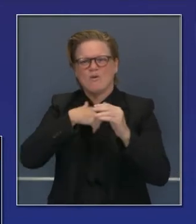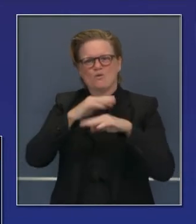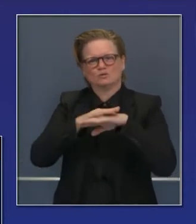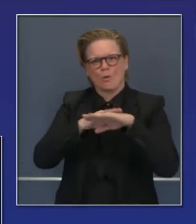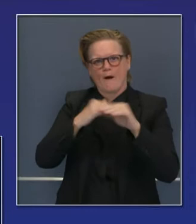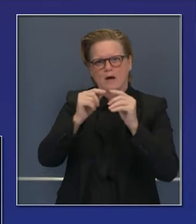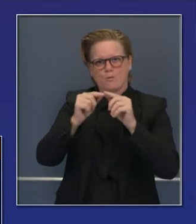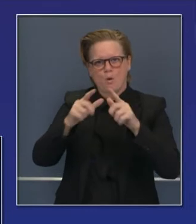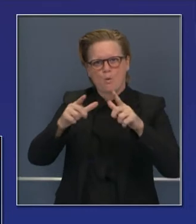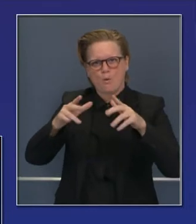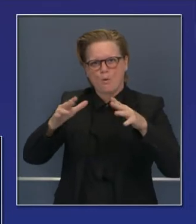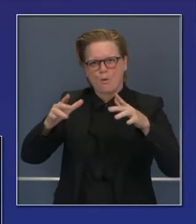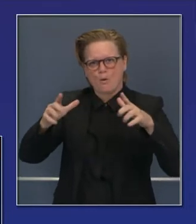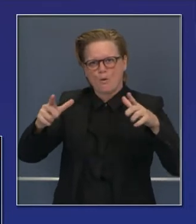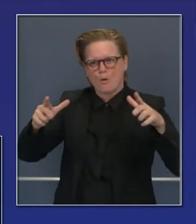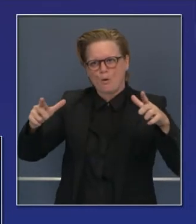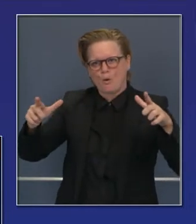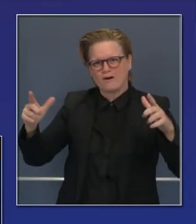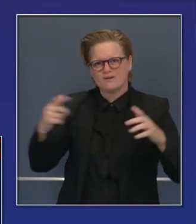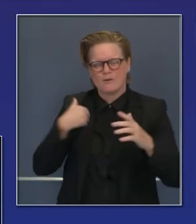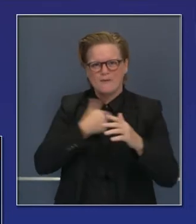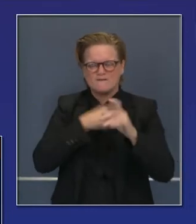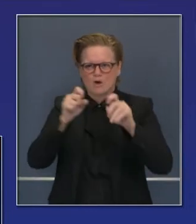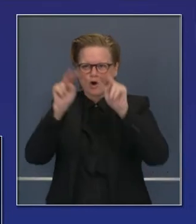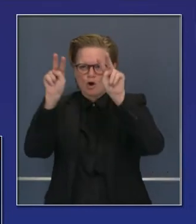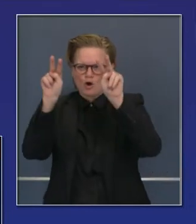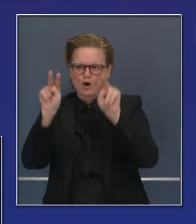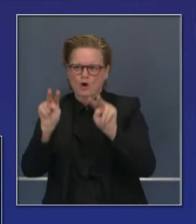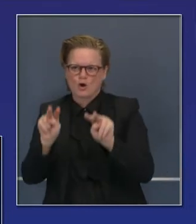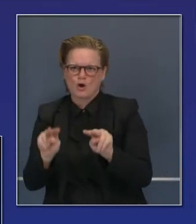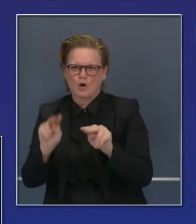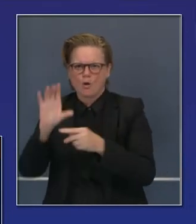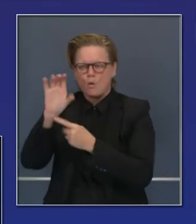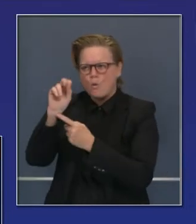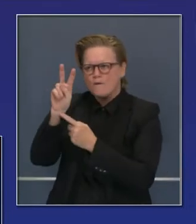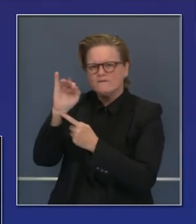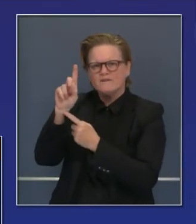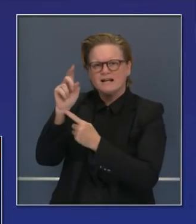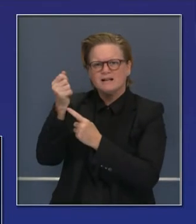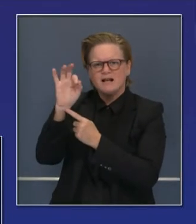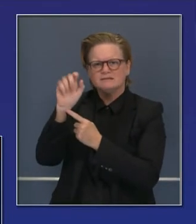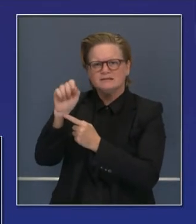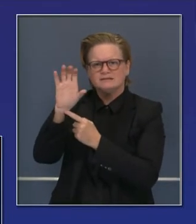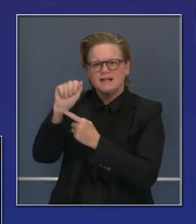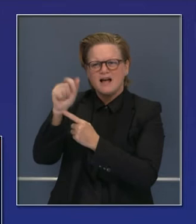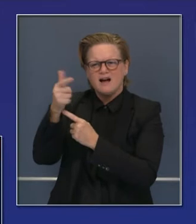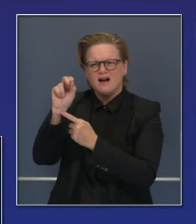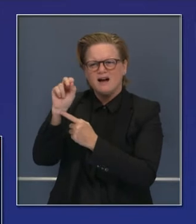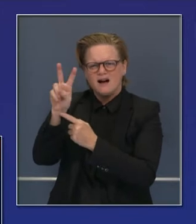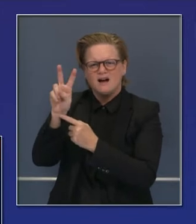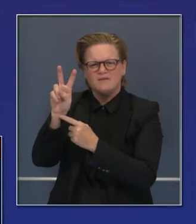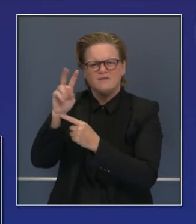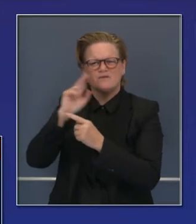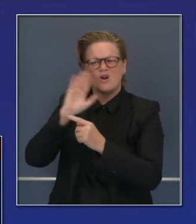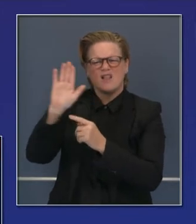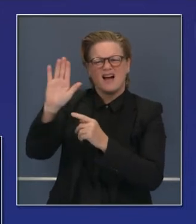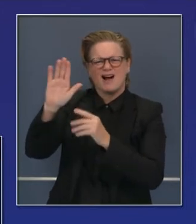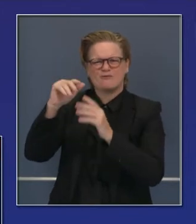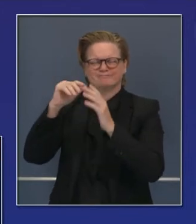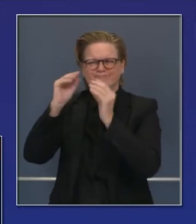está en línea e instamos a la público que lo vea, COVID-19.ca.gov y ahí estaremos